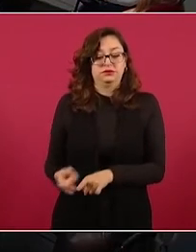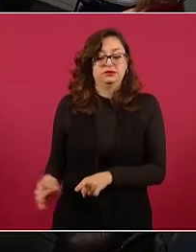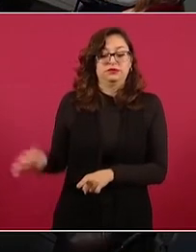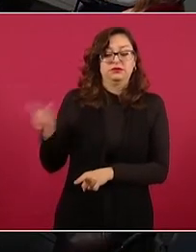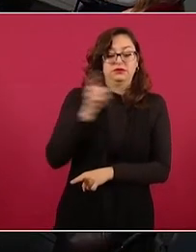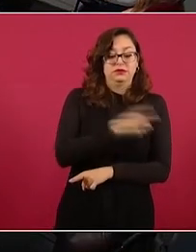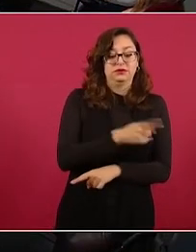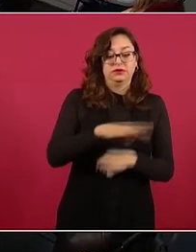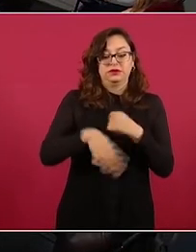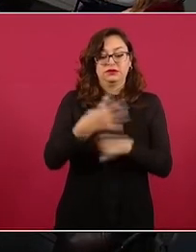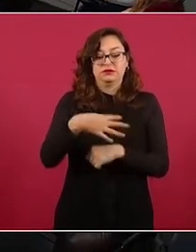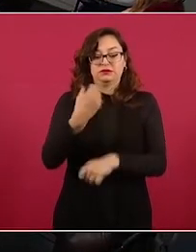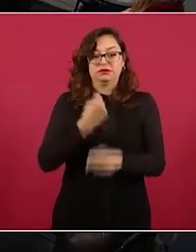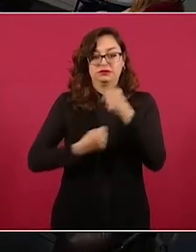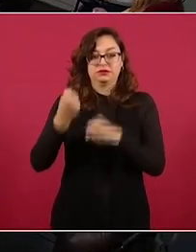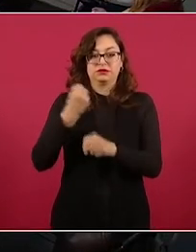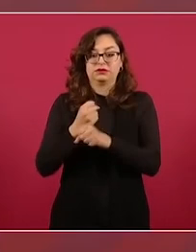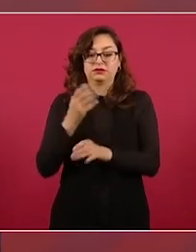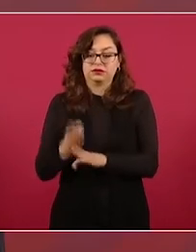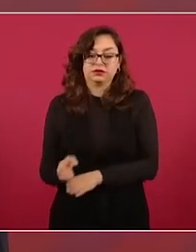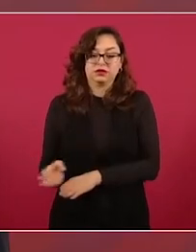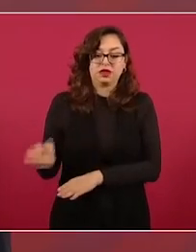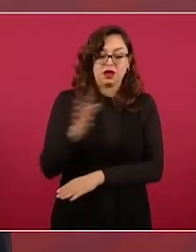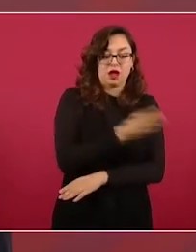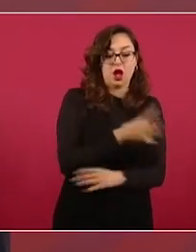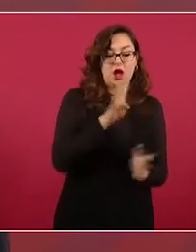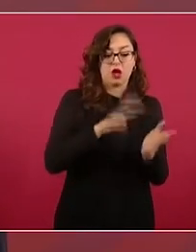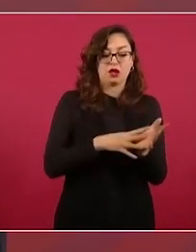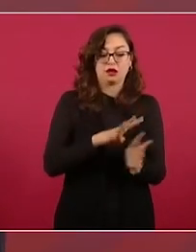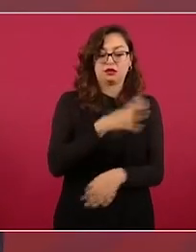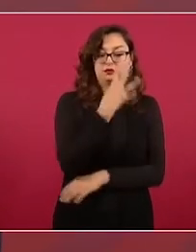en 2004